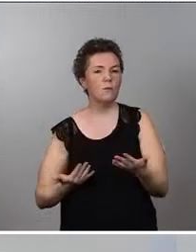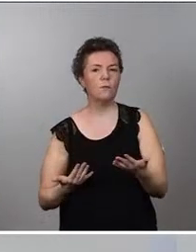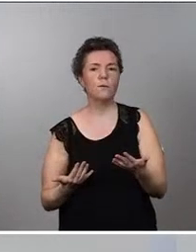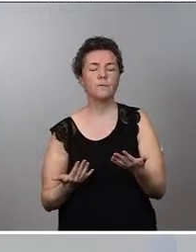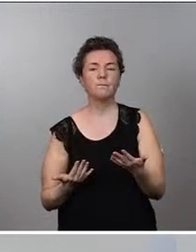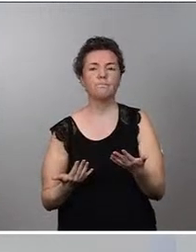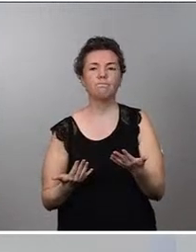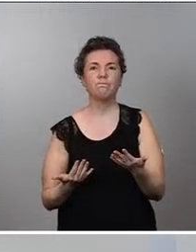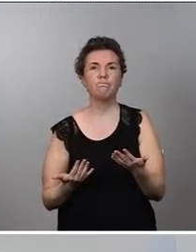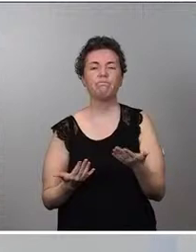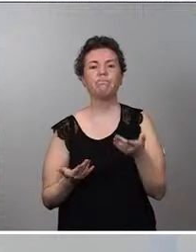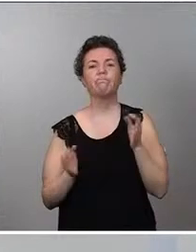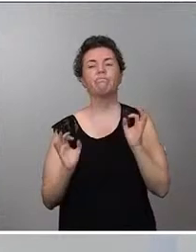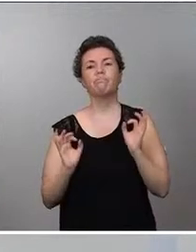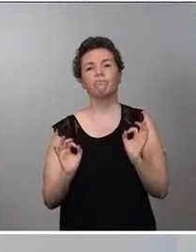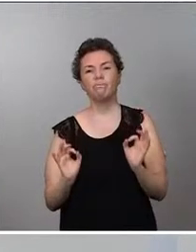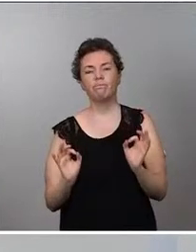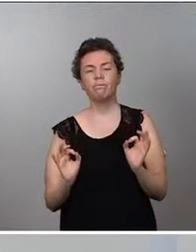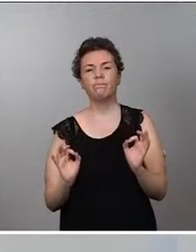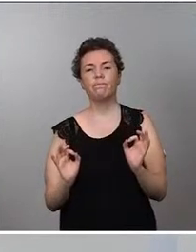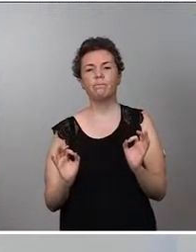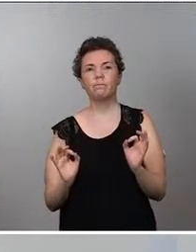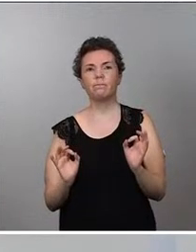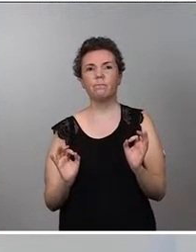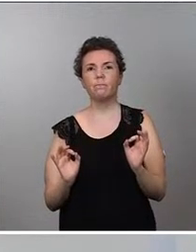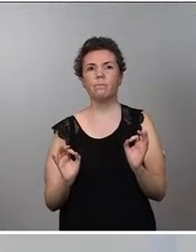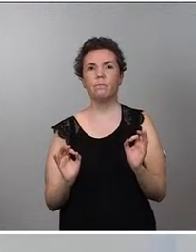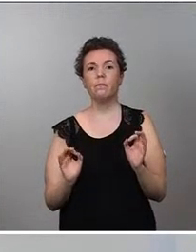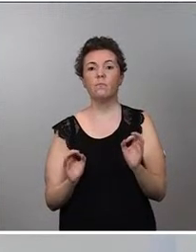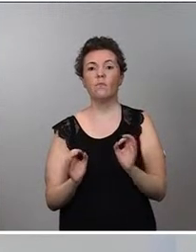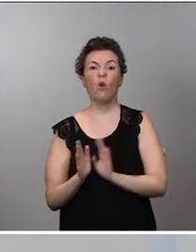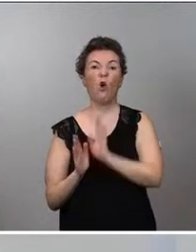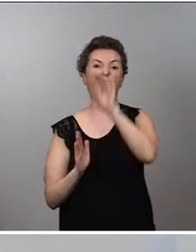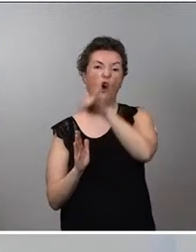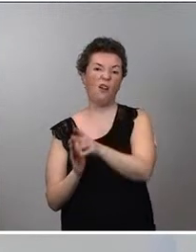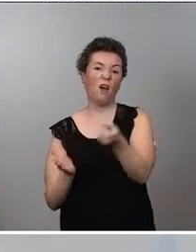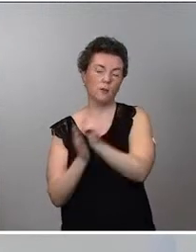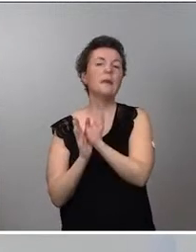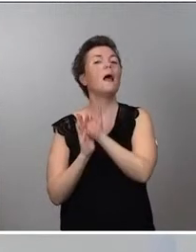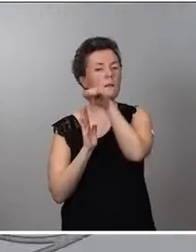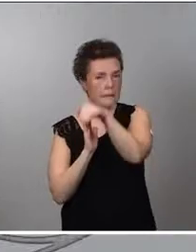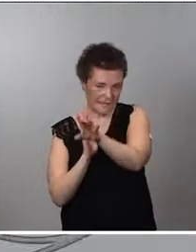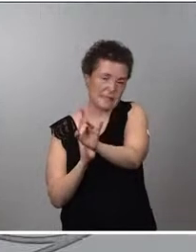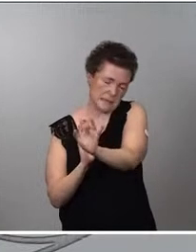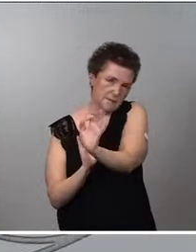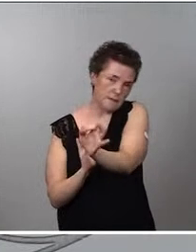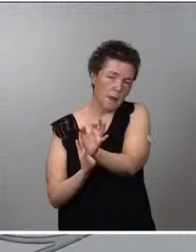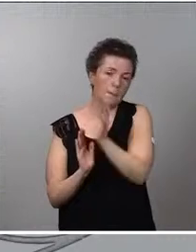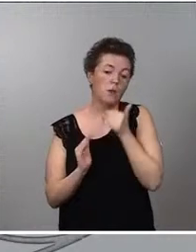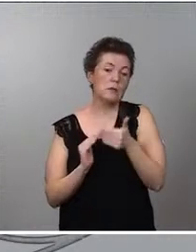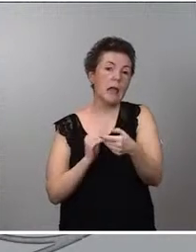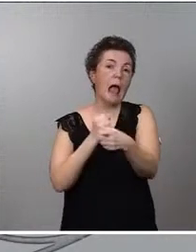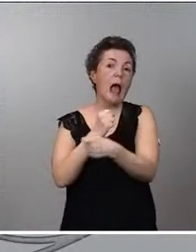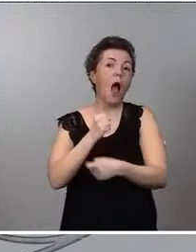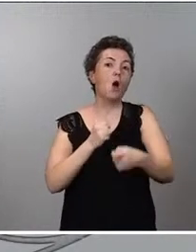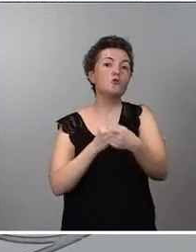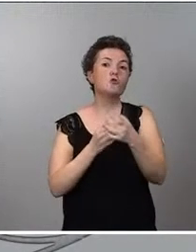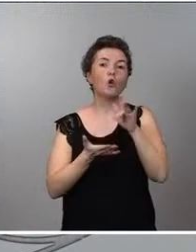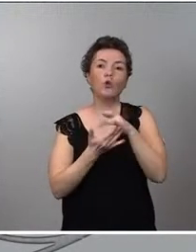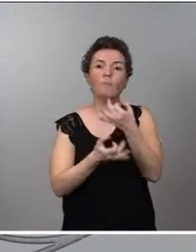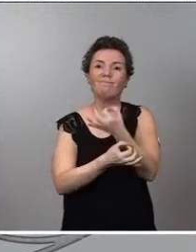estamos en una nueva ola, aunque ya descendiendo, si agosto es el momento oportuno para